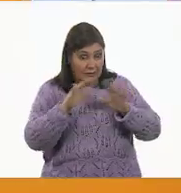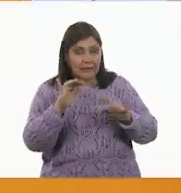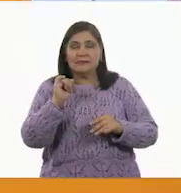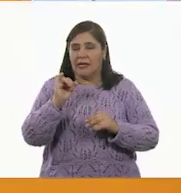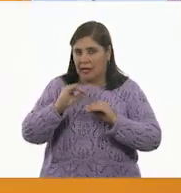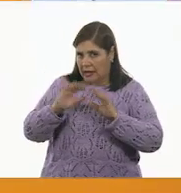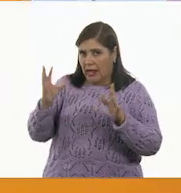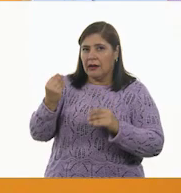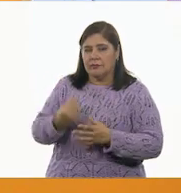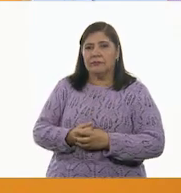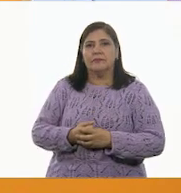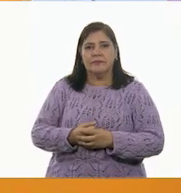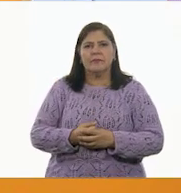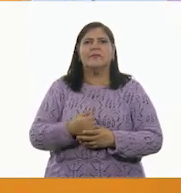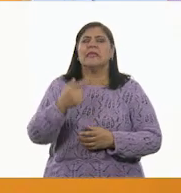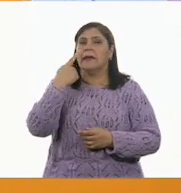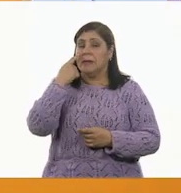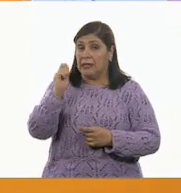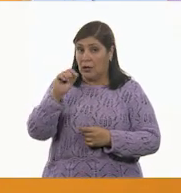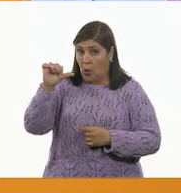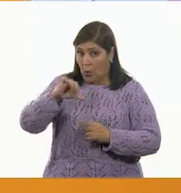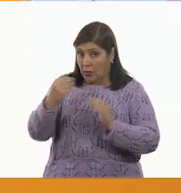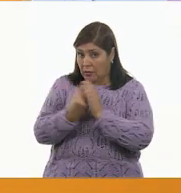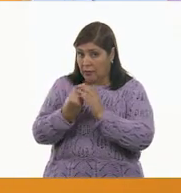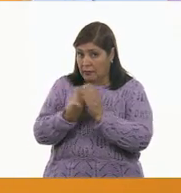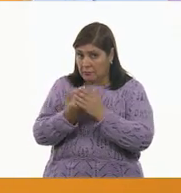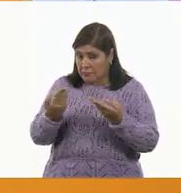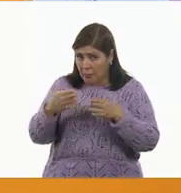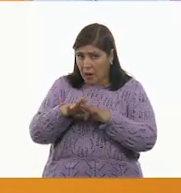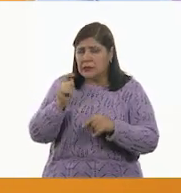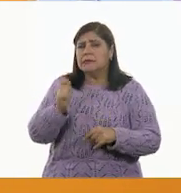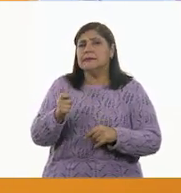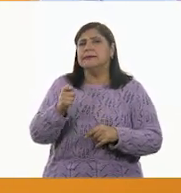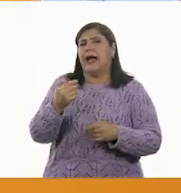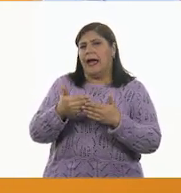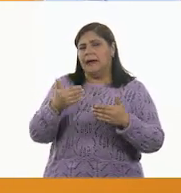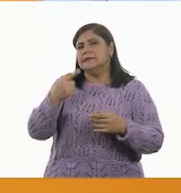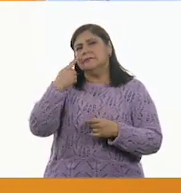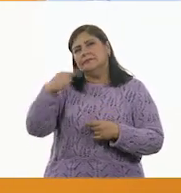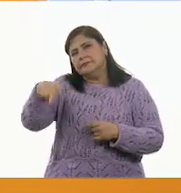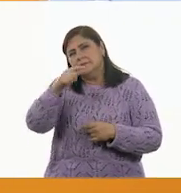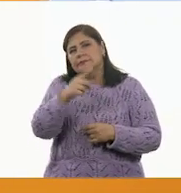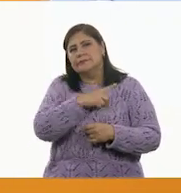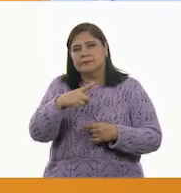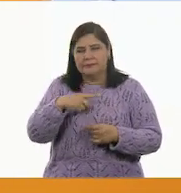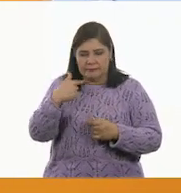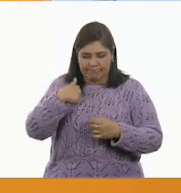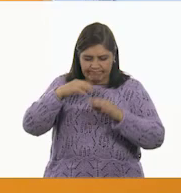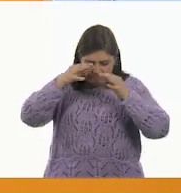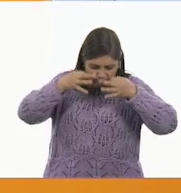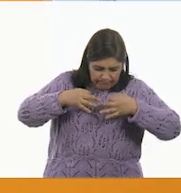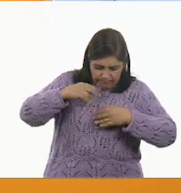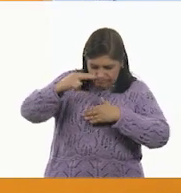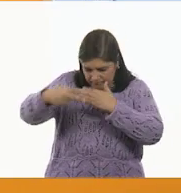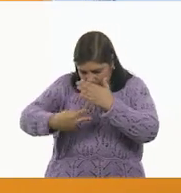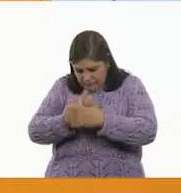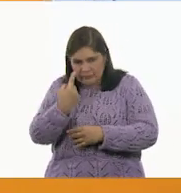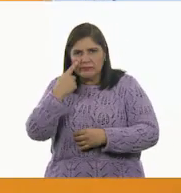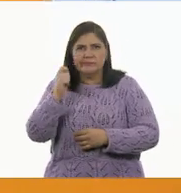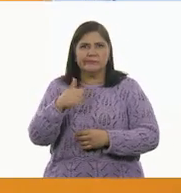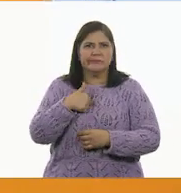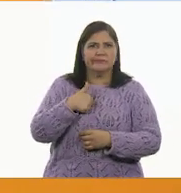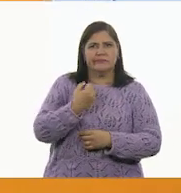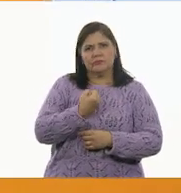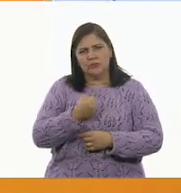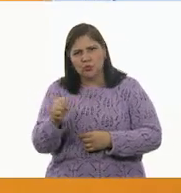sesión es importante que ustedes detecten todas estas fortalezas en ustedes, si son